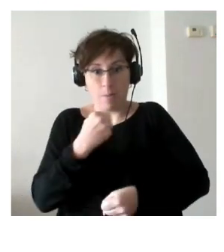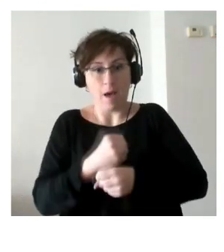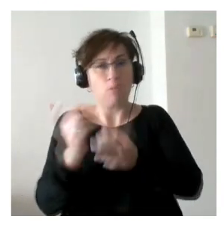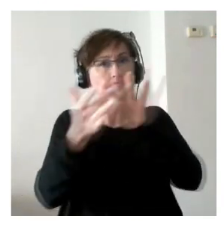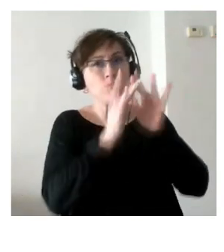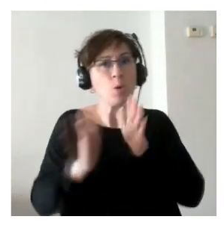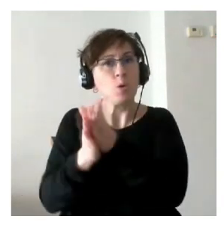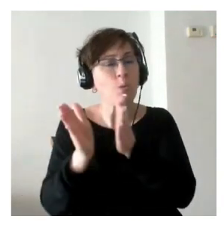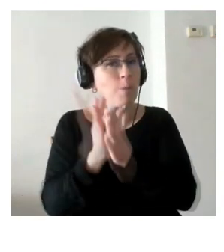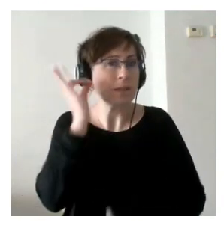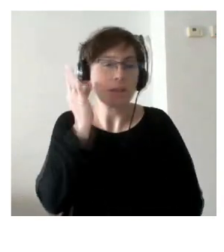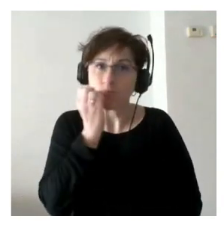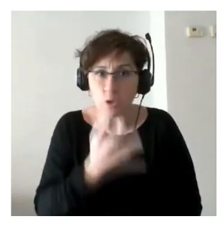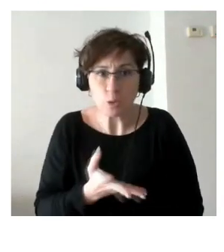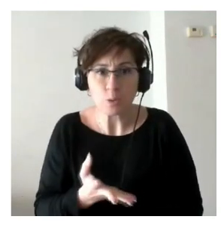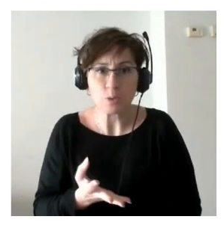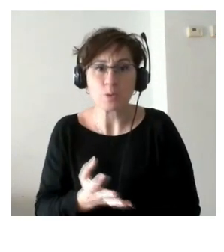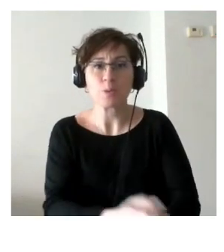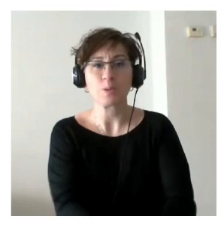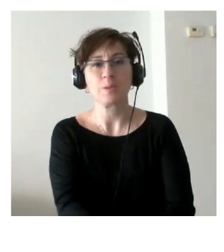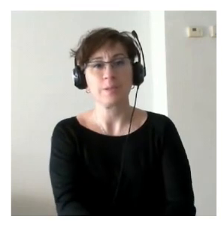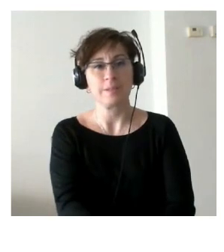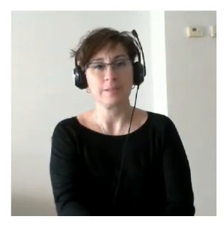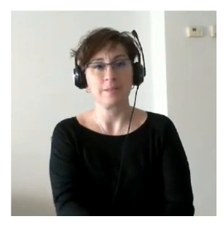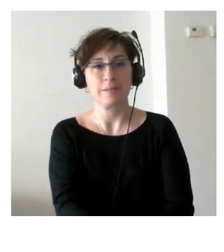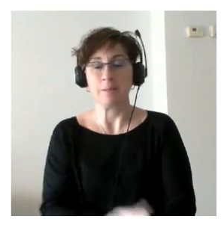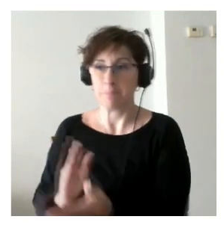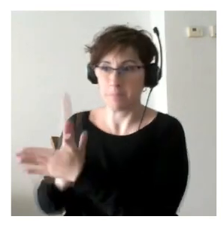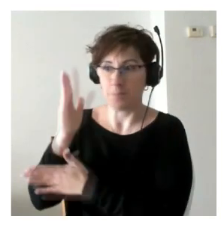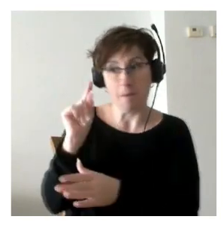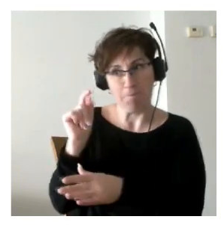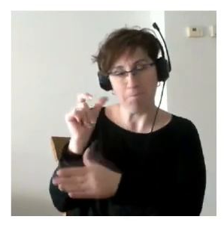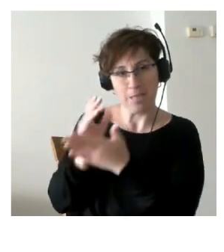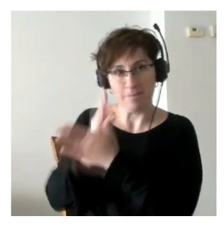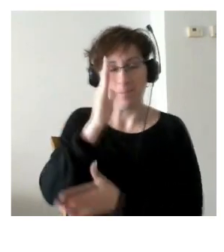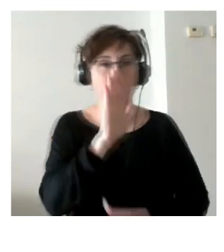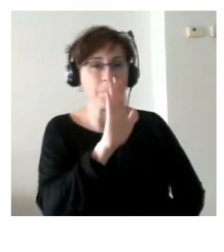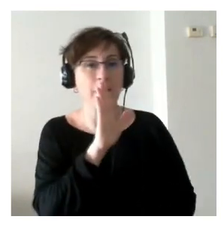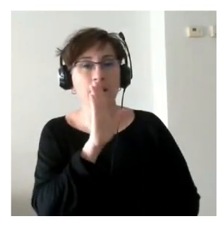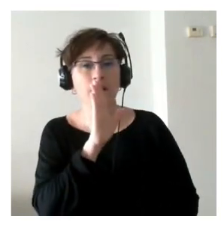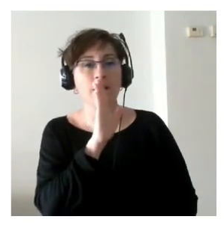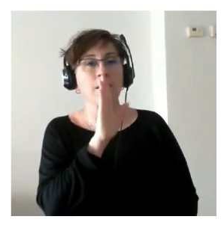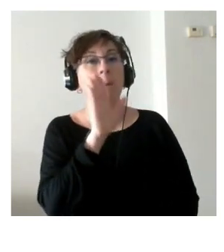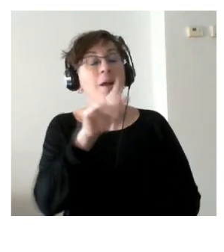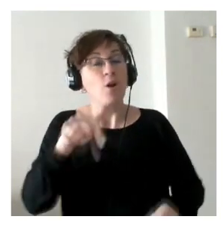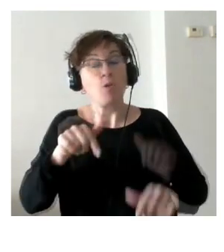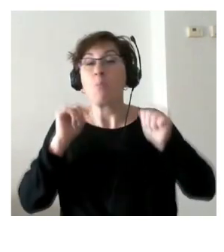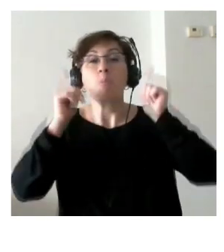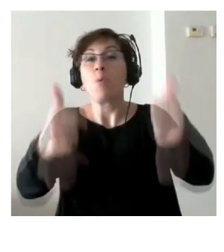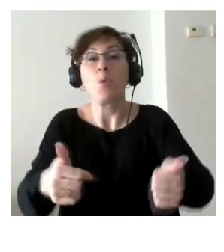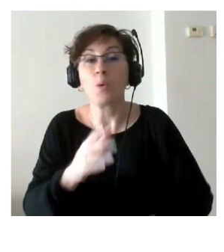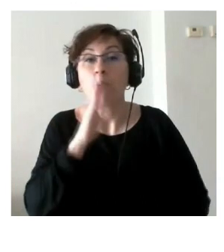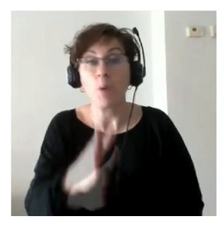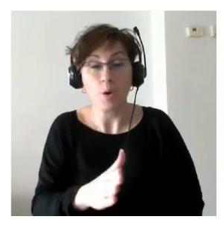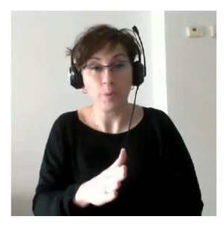compañeras mías y bueno pero perdóname te corto un momento pero todo esto empieza desde que